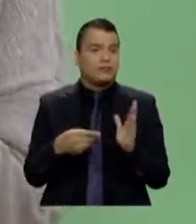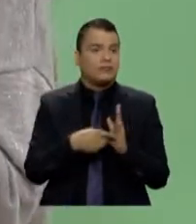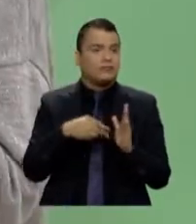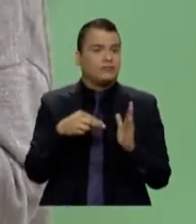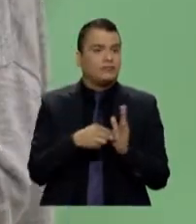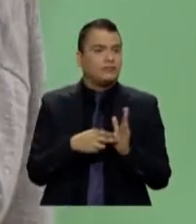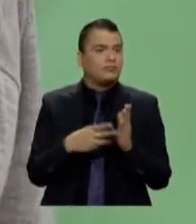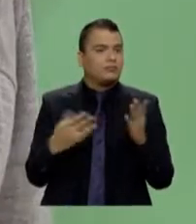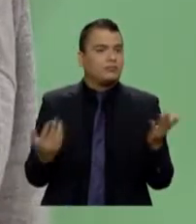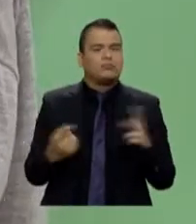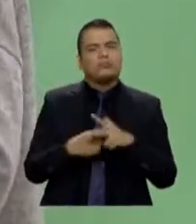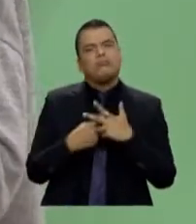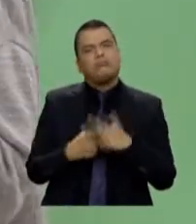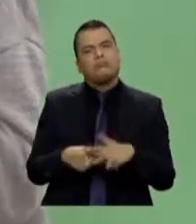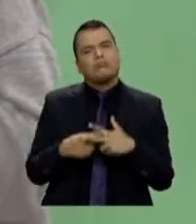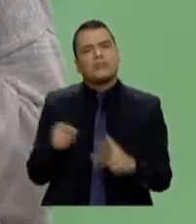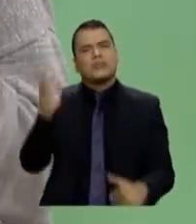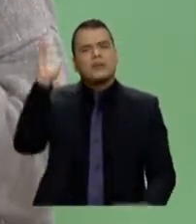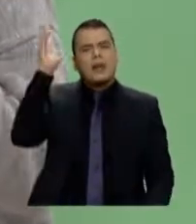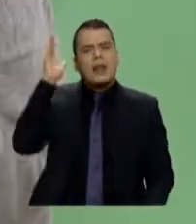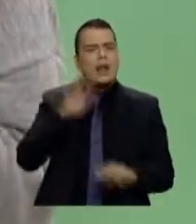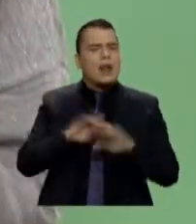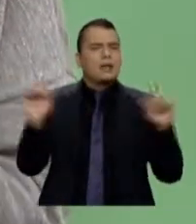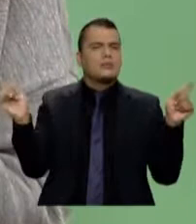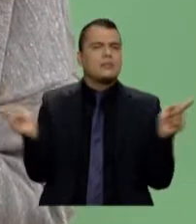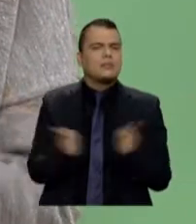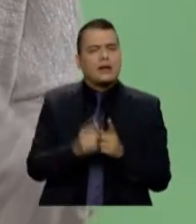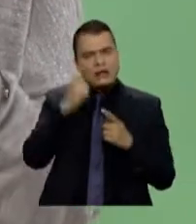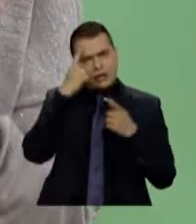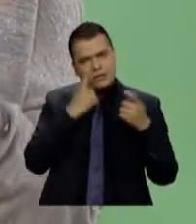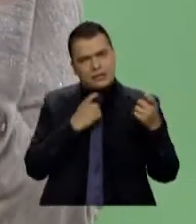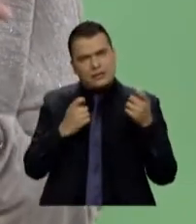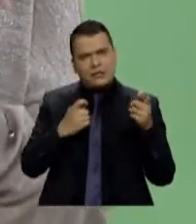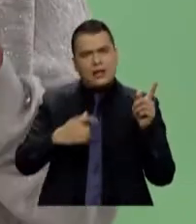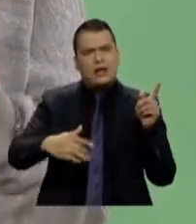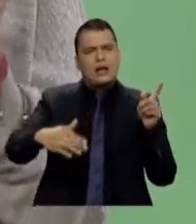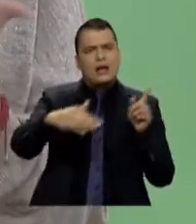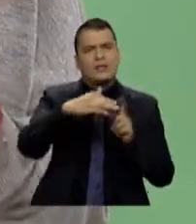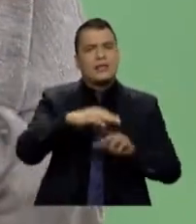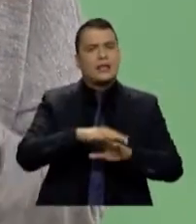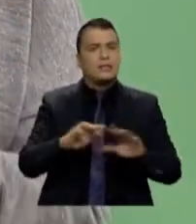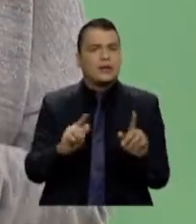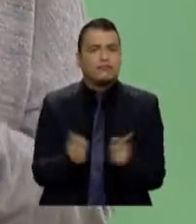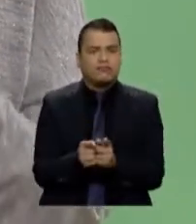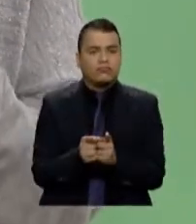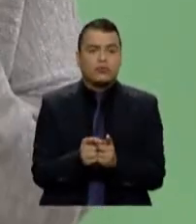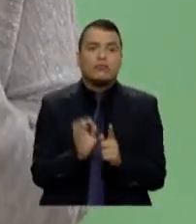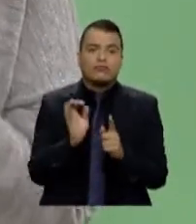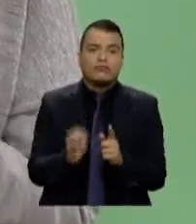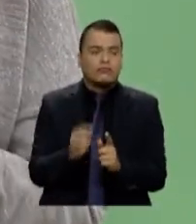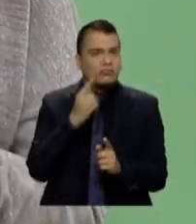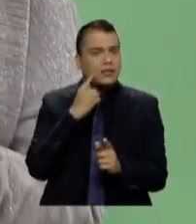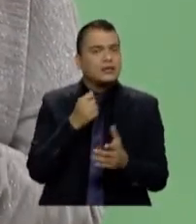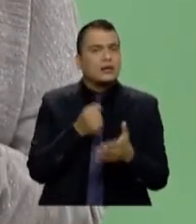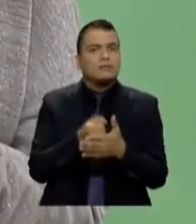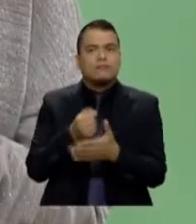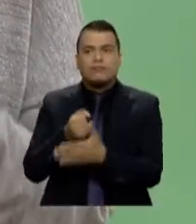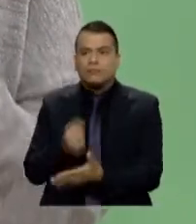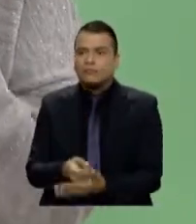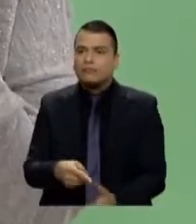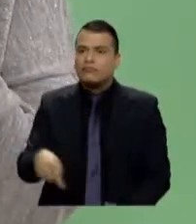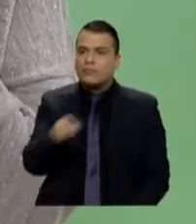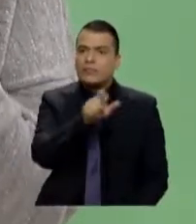educación ambiental no es hacer talleres o hacer conferencias o hacer un evento académico, educación ambiental es de verdad ayudar a generar cambios de